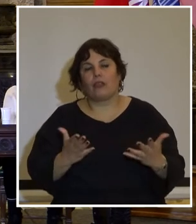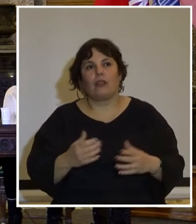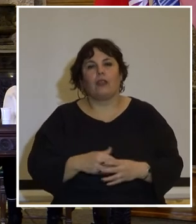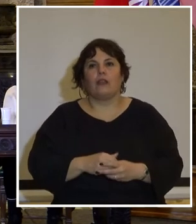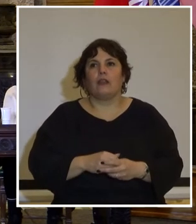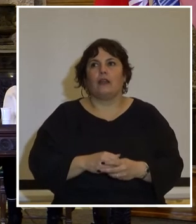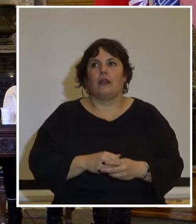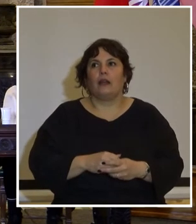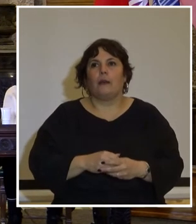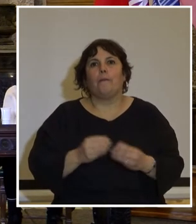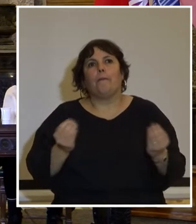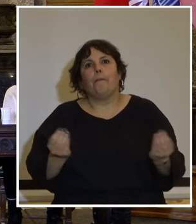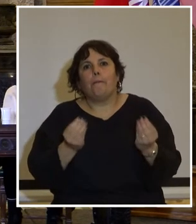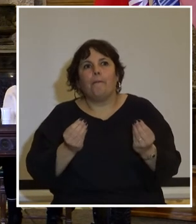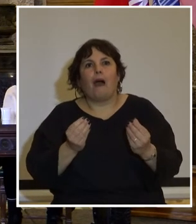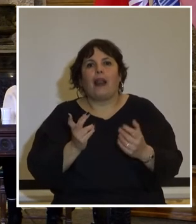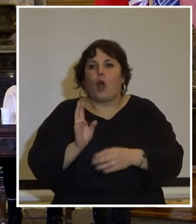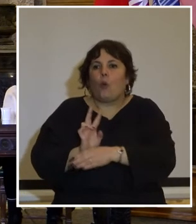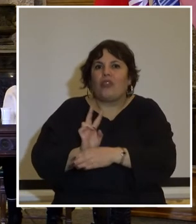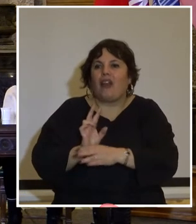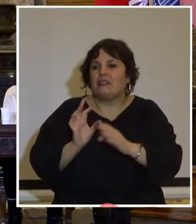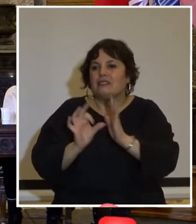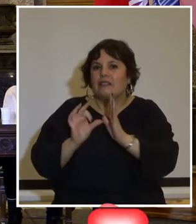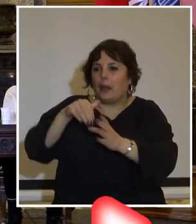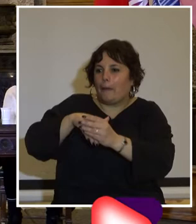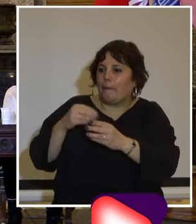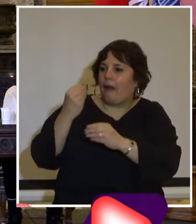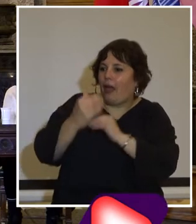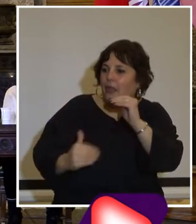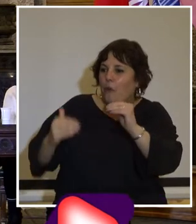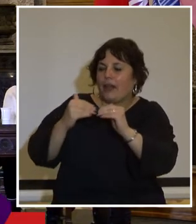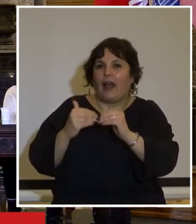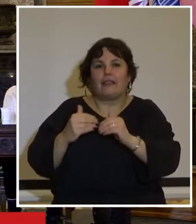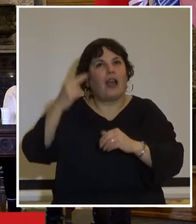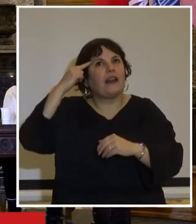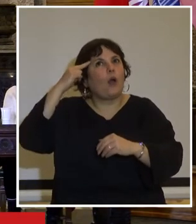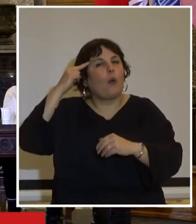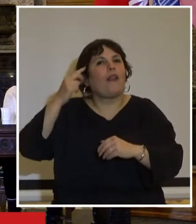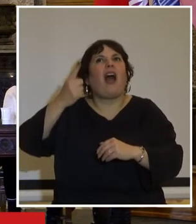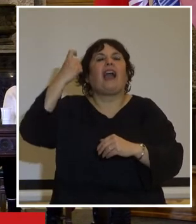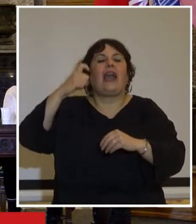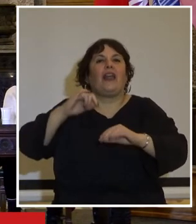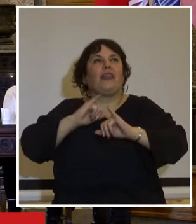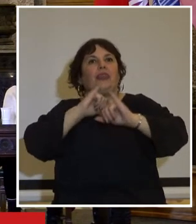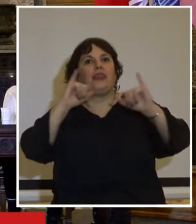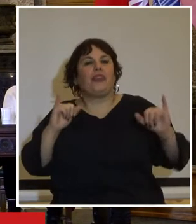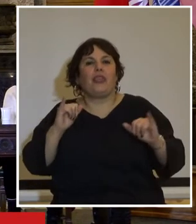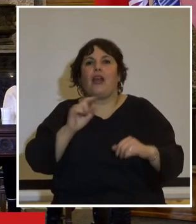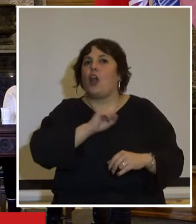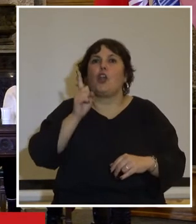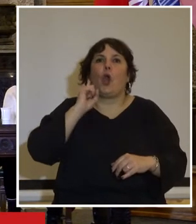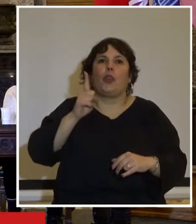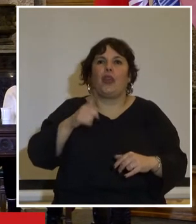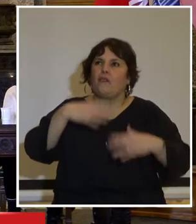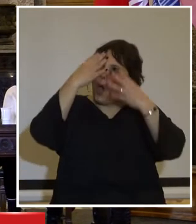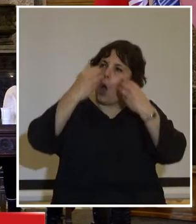Bien, para resguardar la democracia, esa foto que nos recuerda aquel ominoso día no debe caer